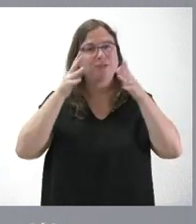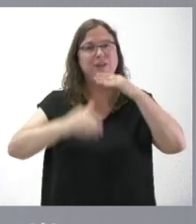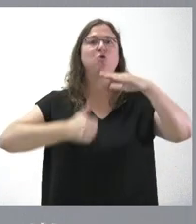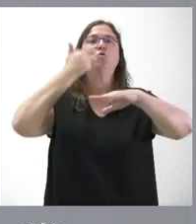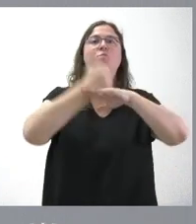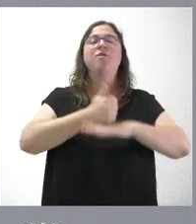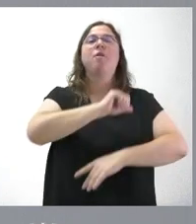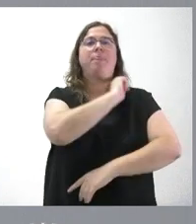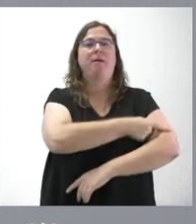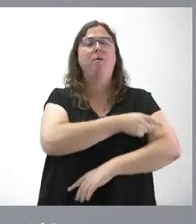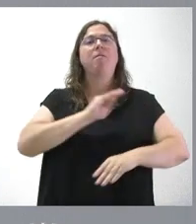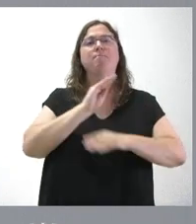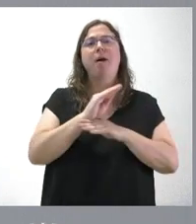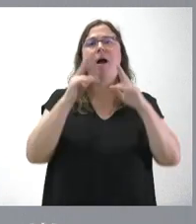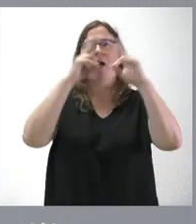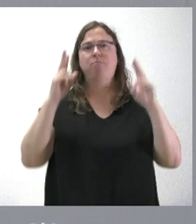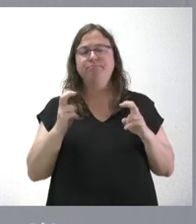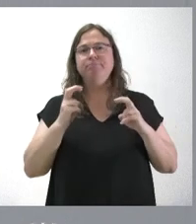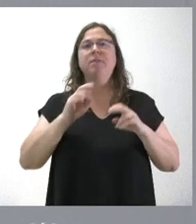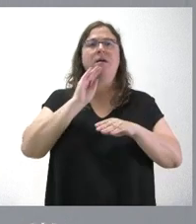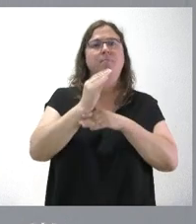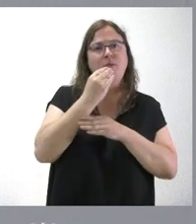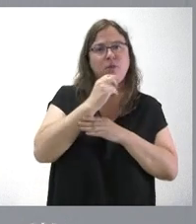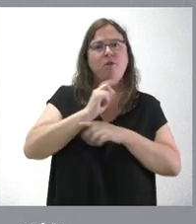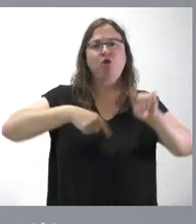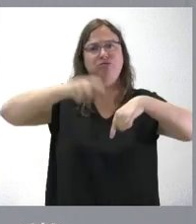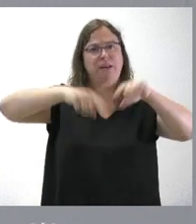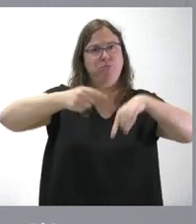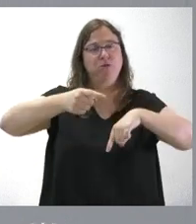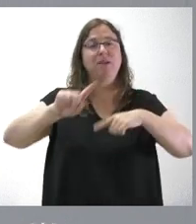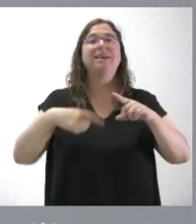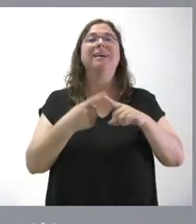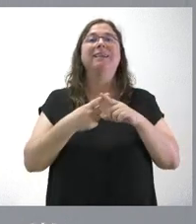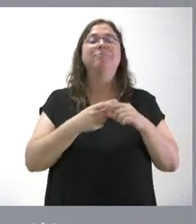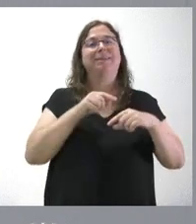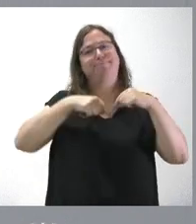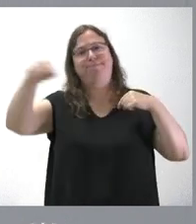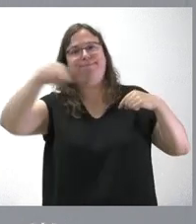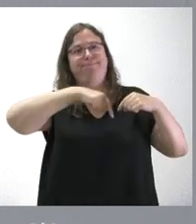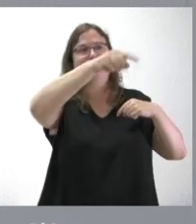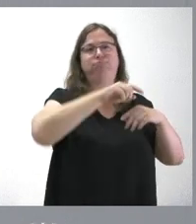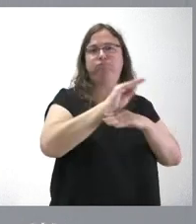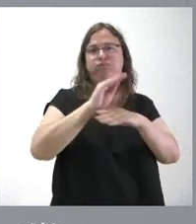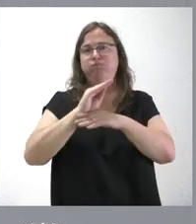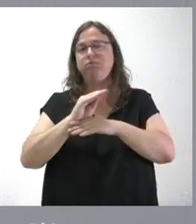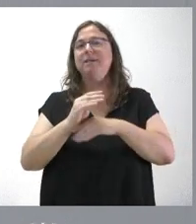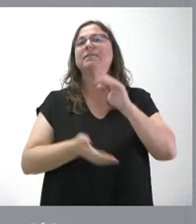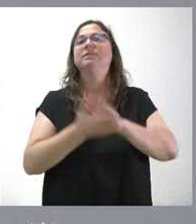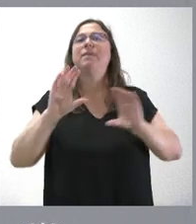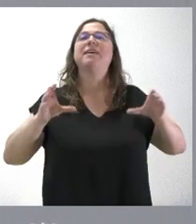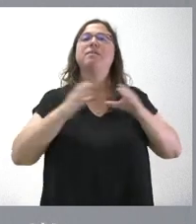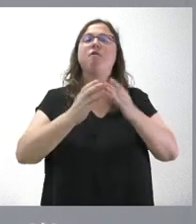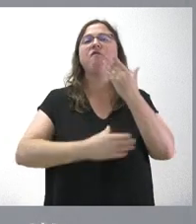financian los gastos de alojamiento, manutención y transporte, así como manutención en ruta de las expediciones de las federaciones deportivas.